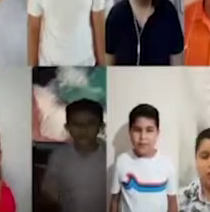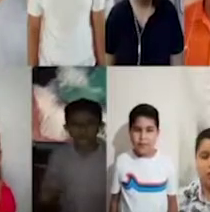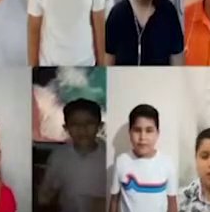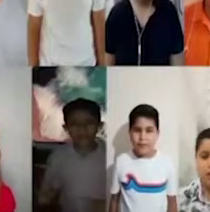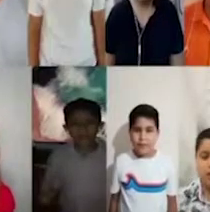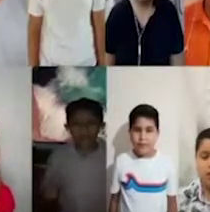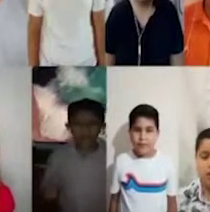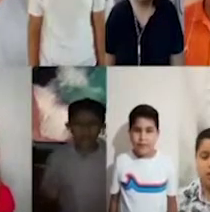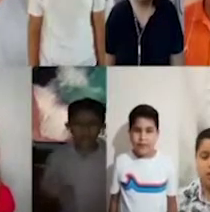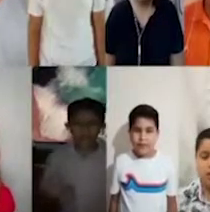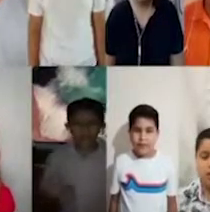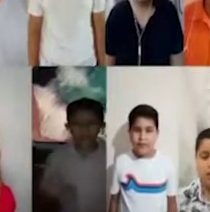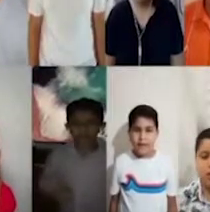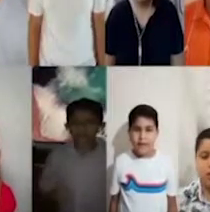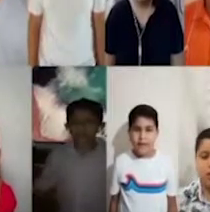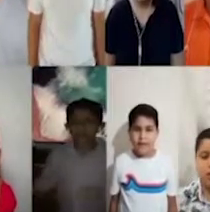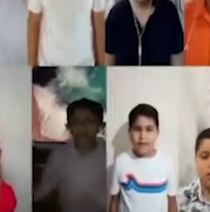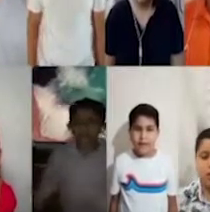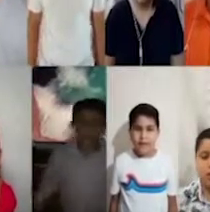pálido color.